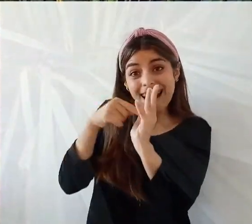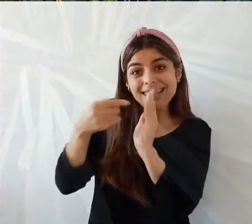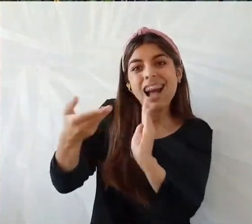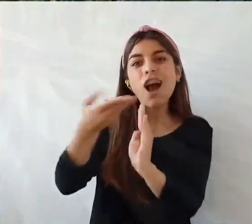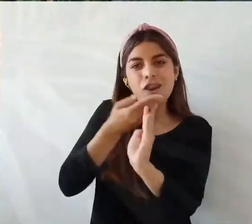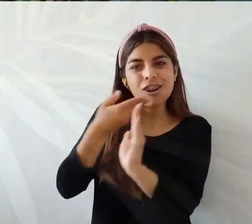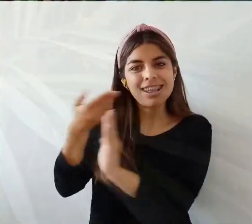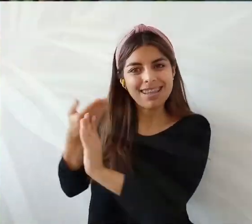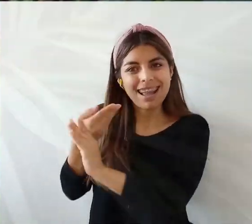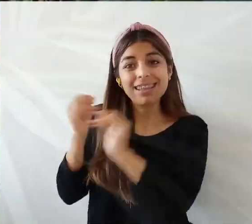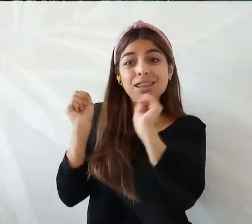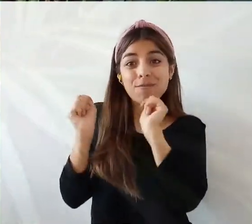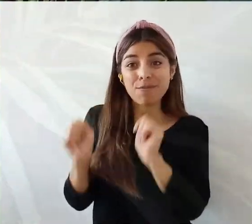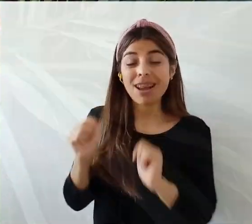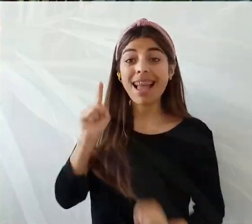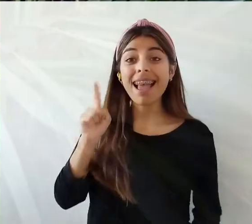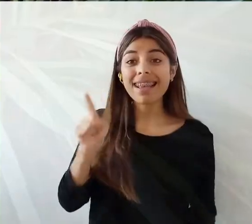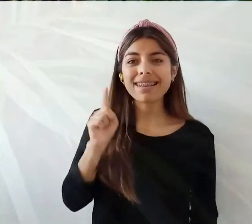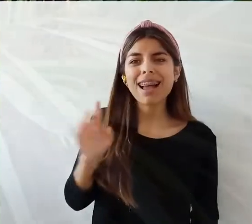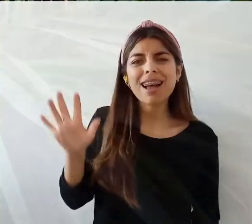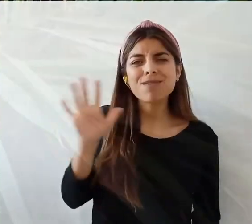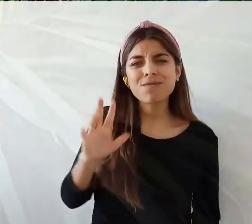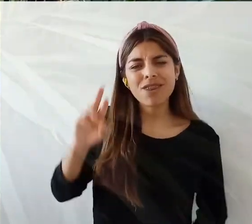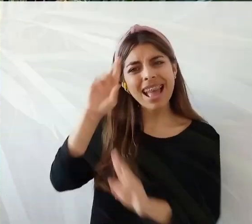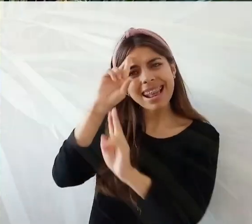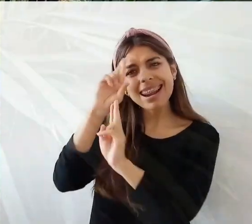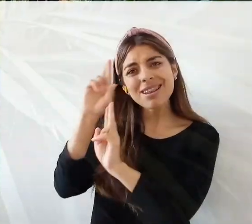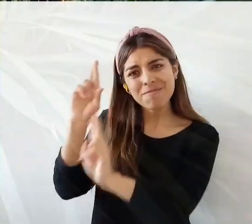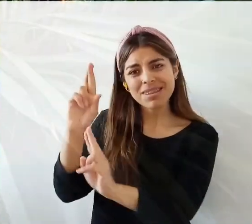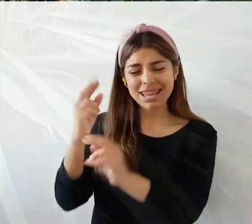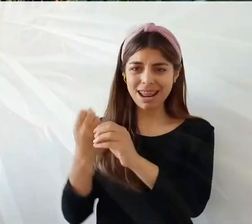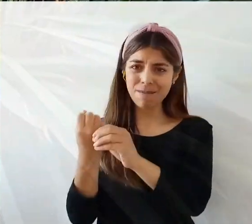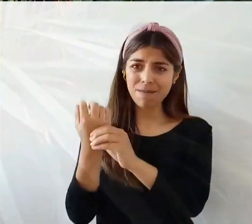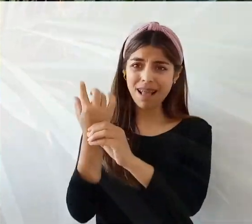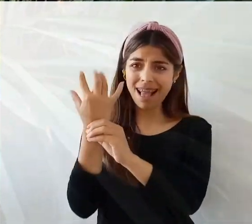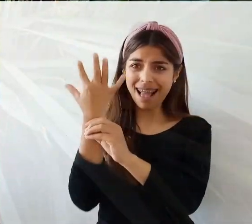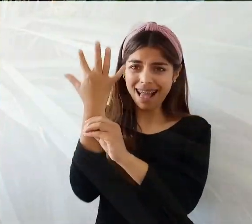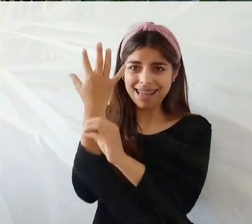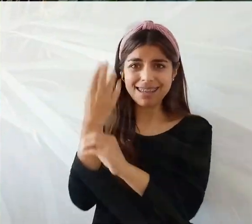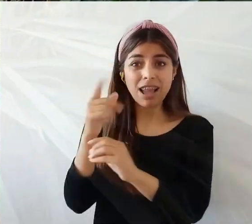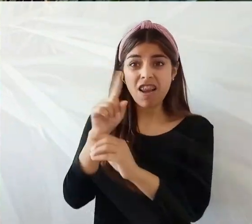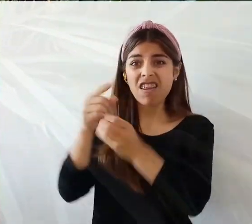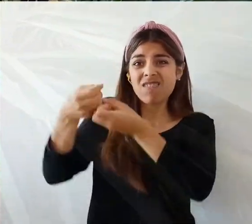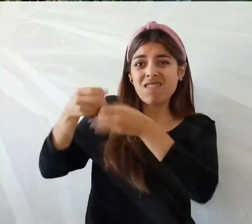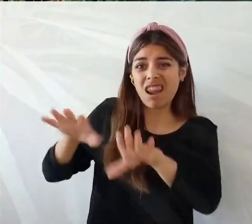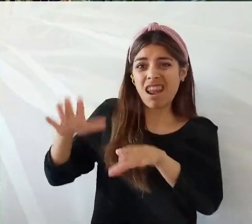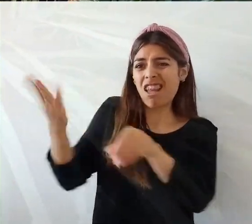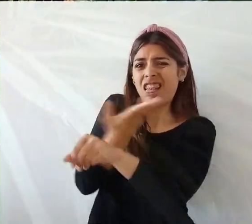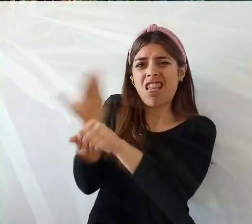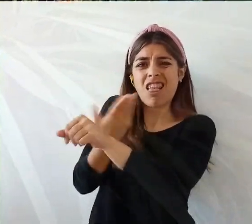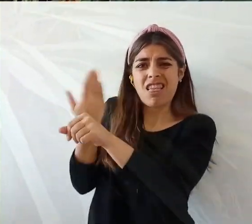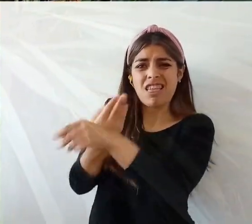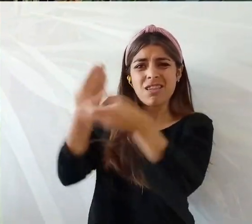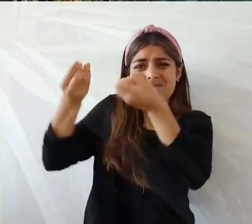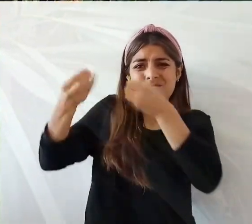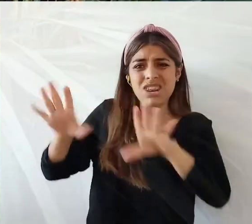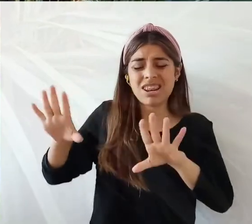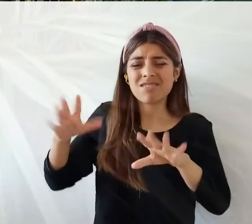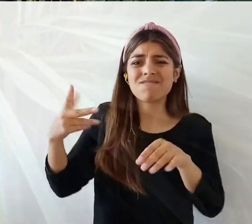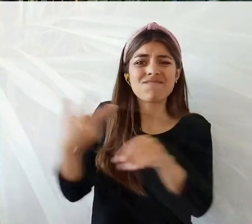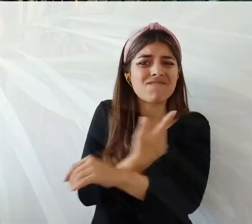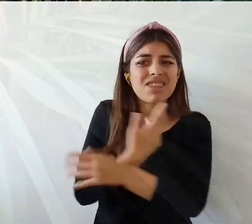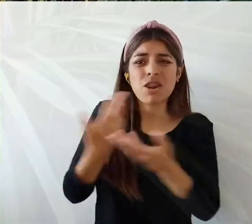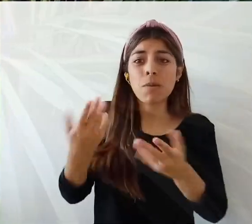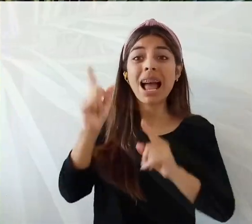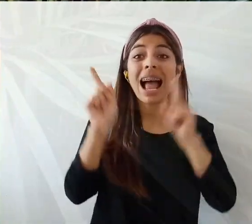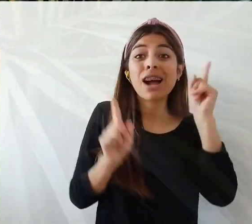Bueno, esta es una manera de conservar, de respetar las hojitas nuevas, ¿cierto? para que no se pierda. Para que no se pierda. porque si no, se pierde la manila. Porque hay